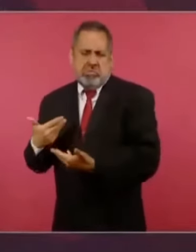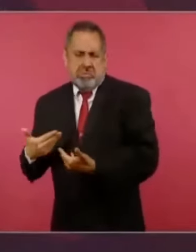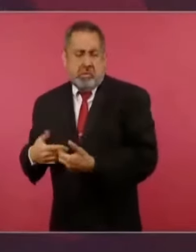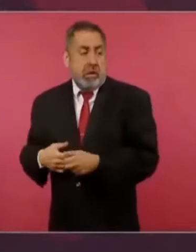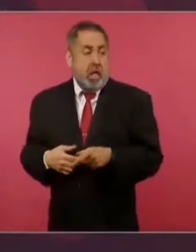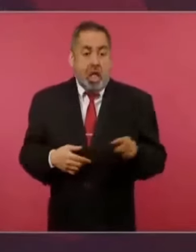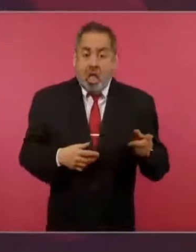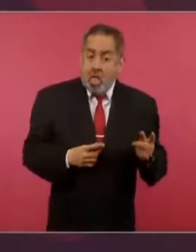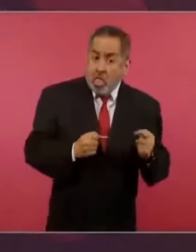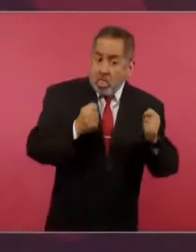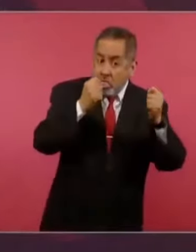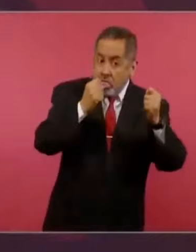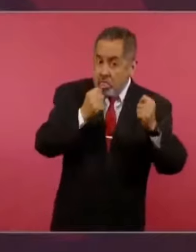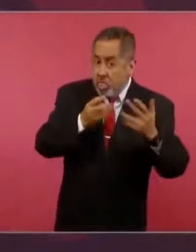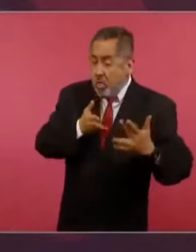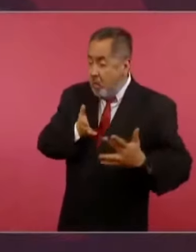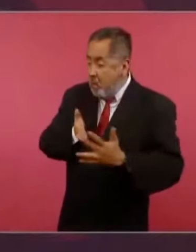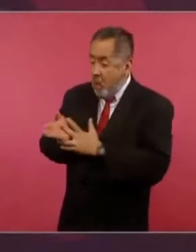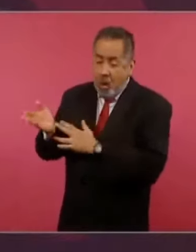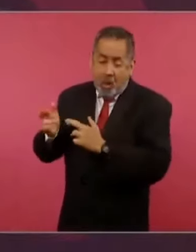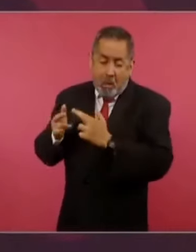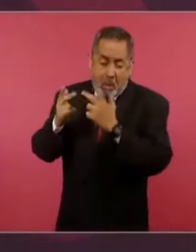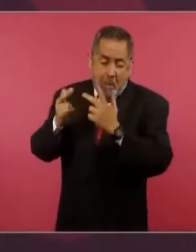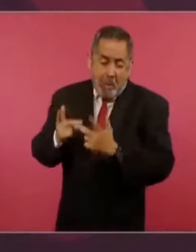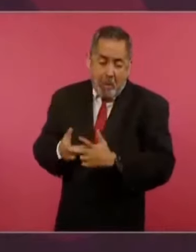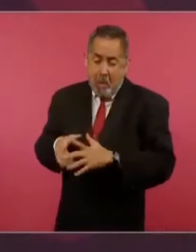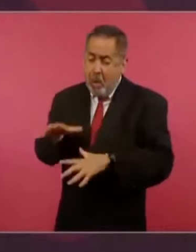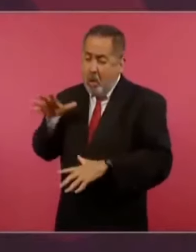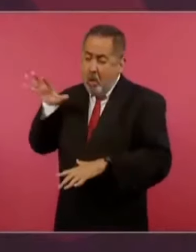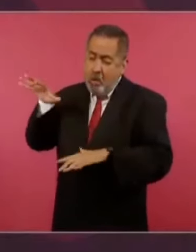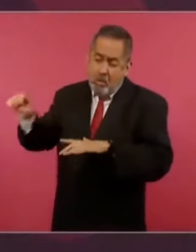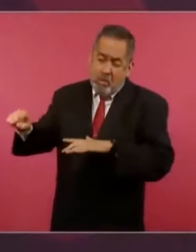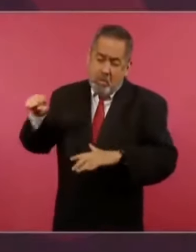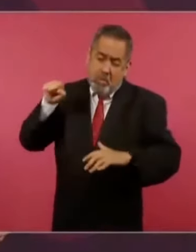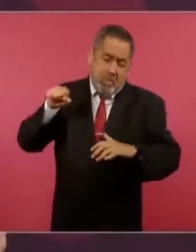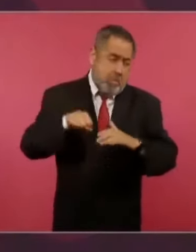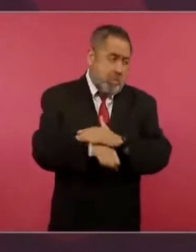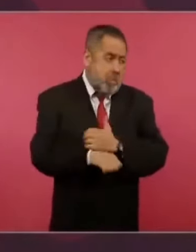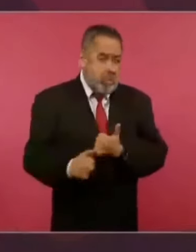y se lo llevan,